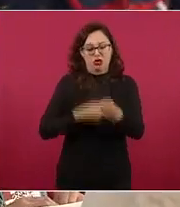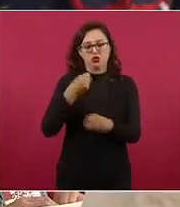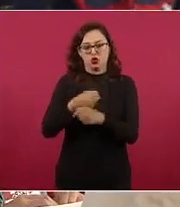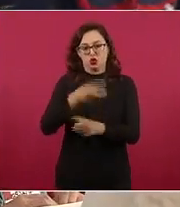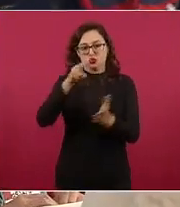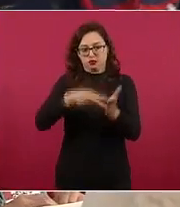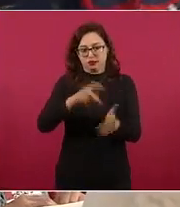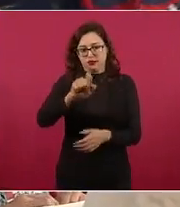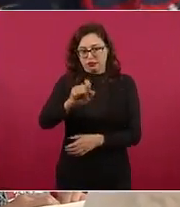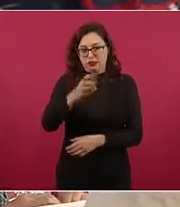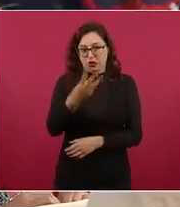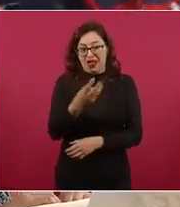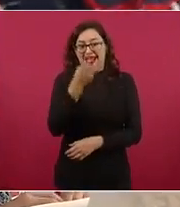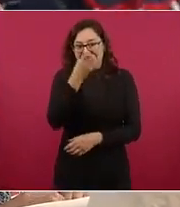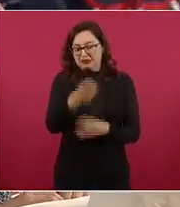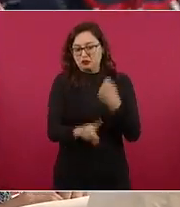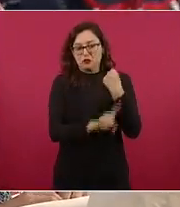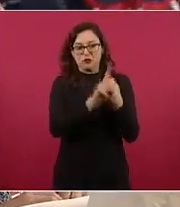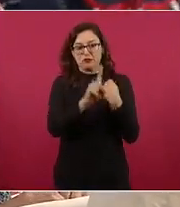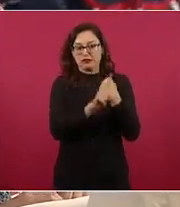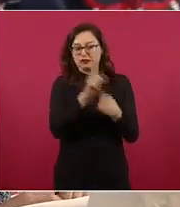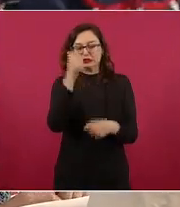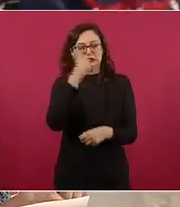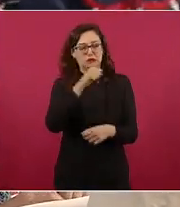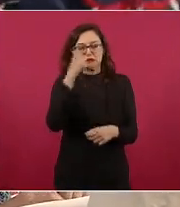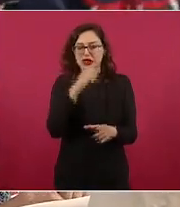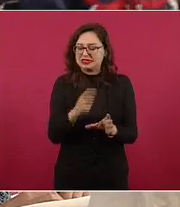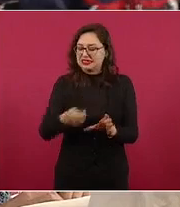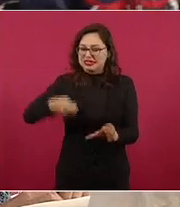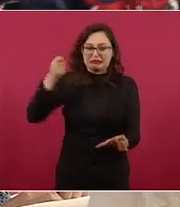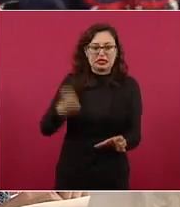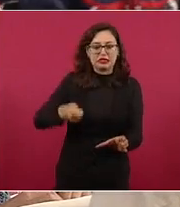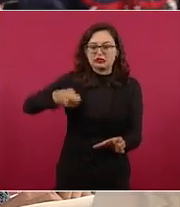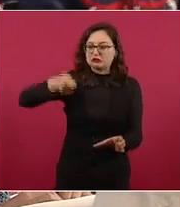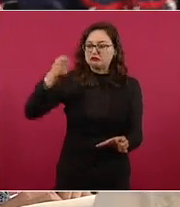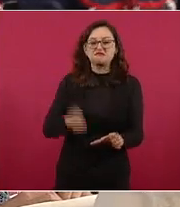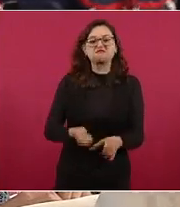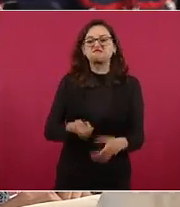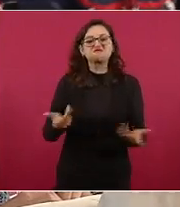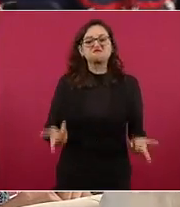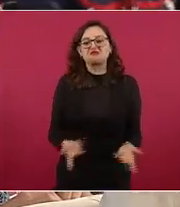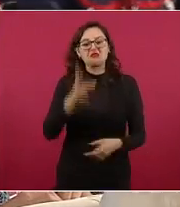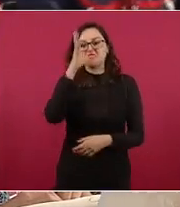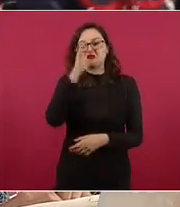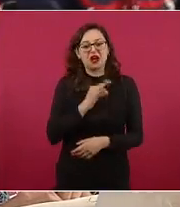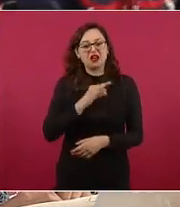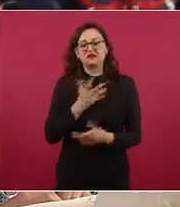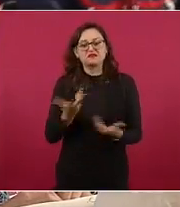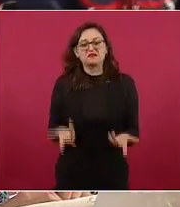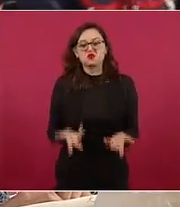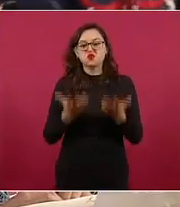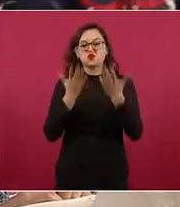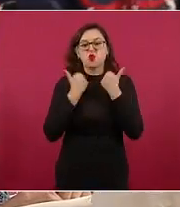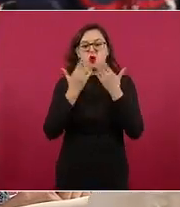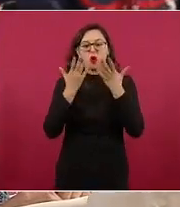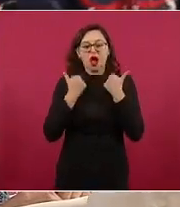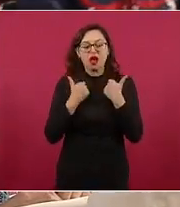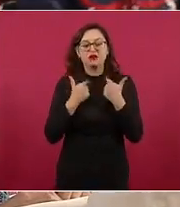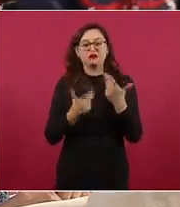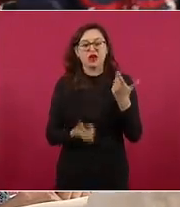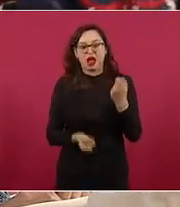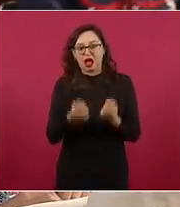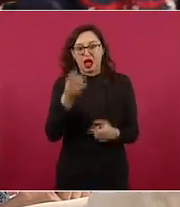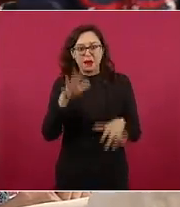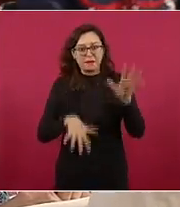la impunidad falta de sentencias que al final alguien queda enjuiciado